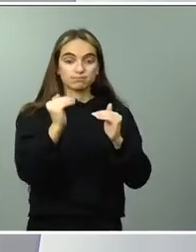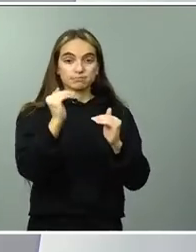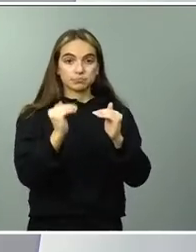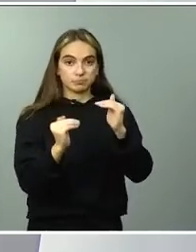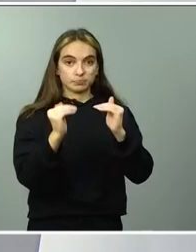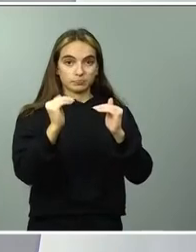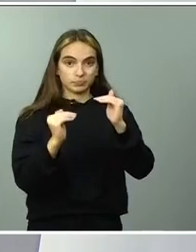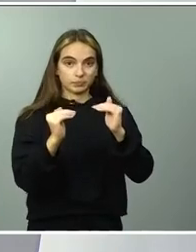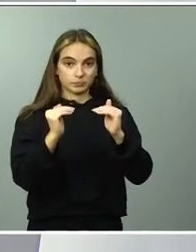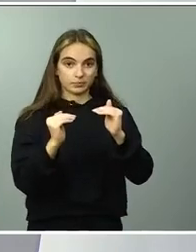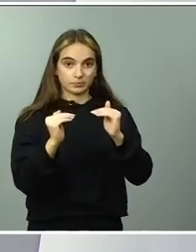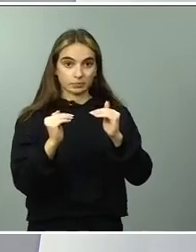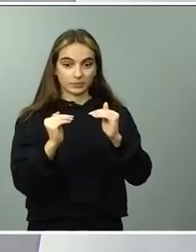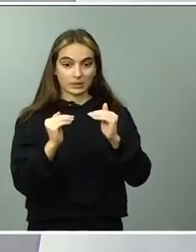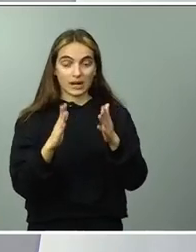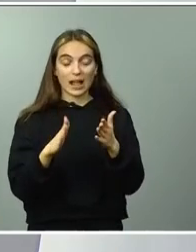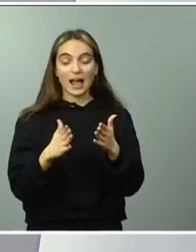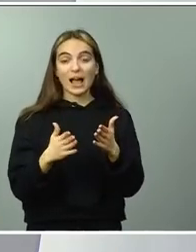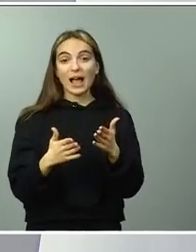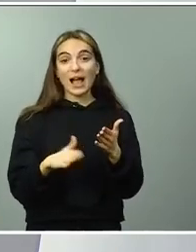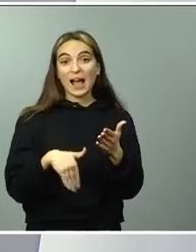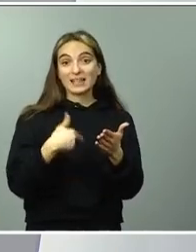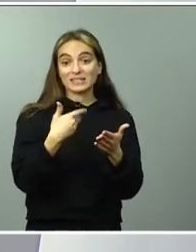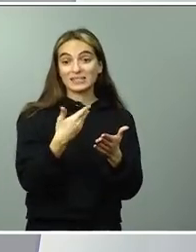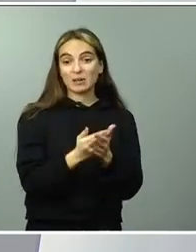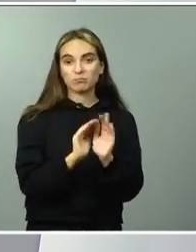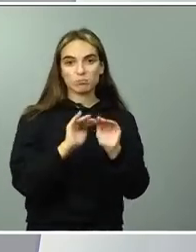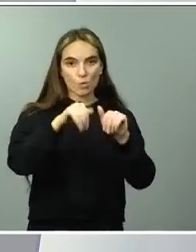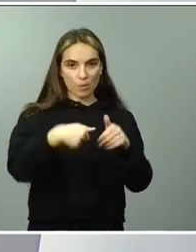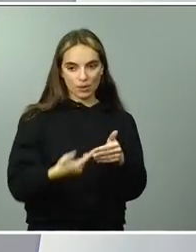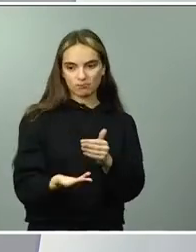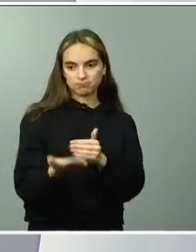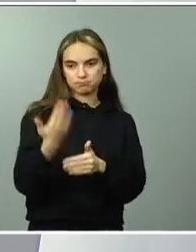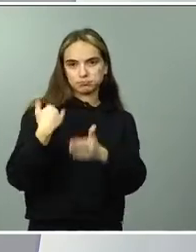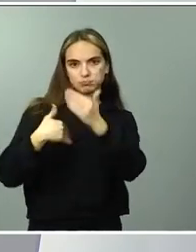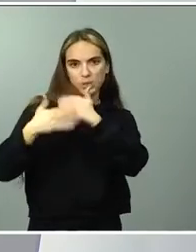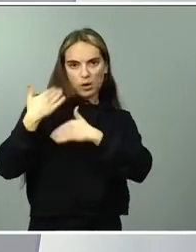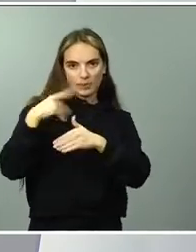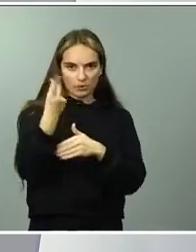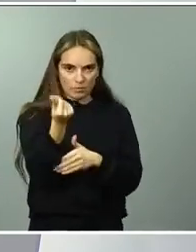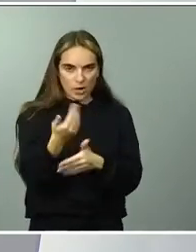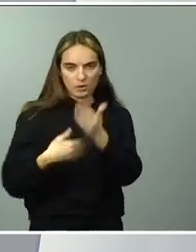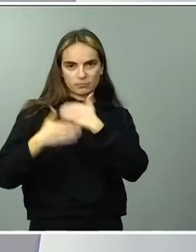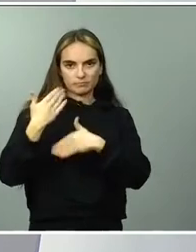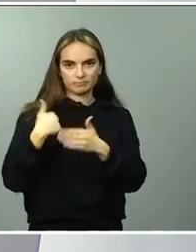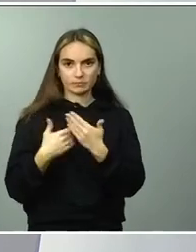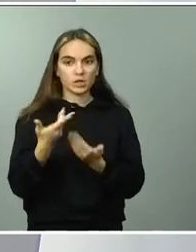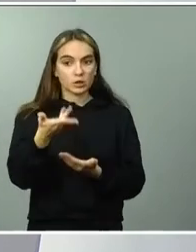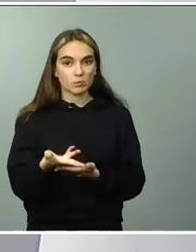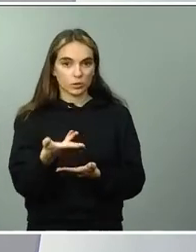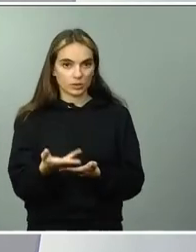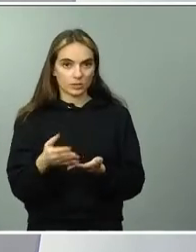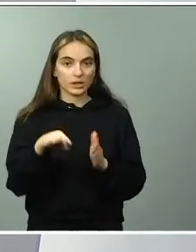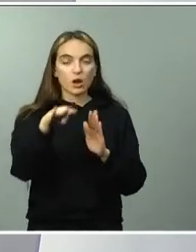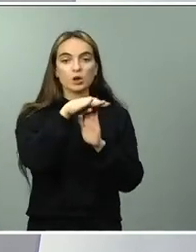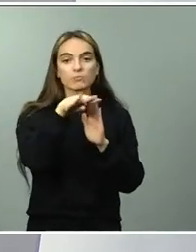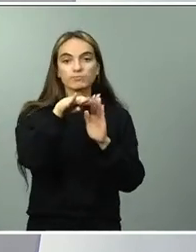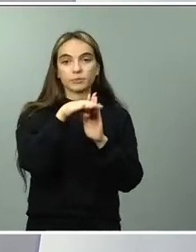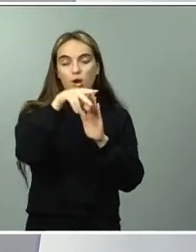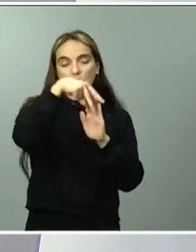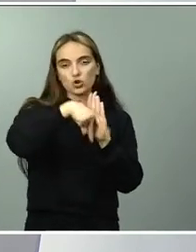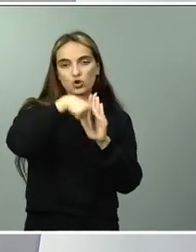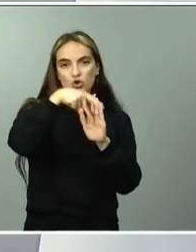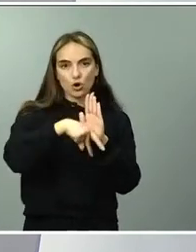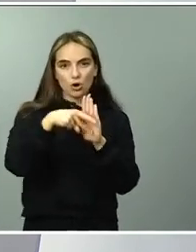los precios previos a la puesta en marcha de la guerra. Esto es lo importante, ir combinando diferentes medidas porque una medida en solitario